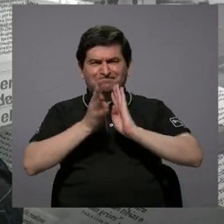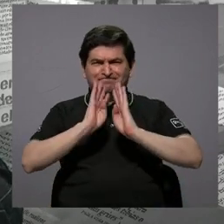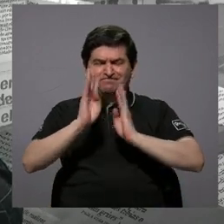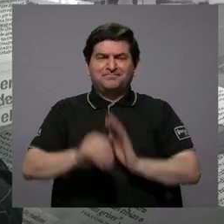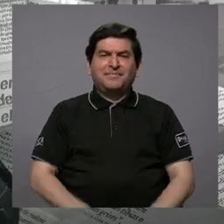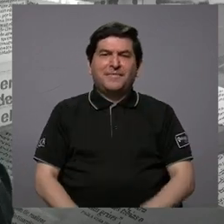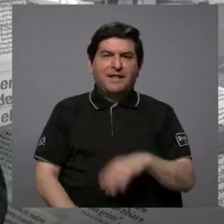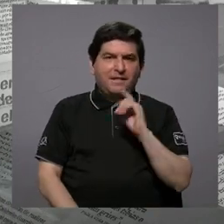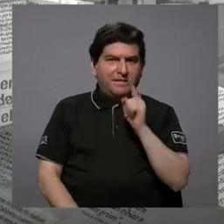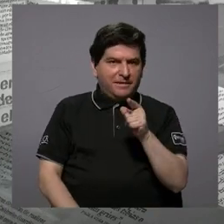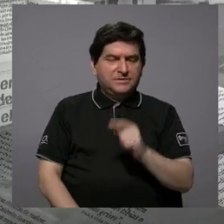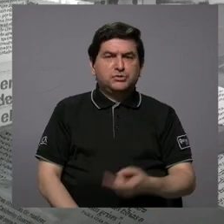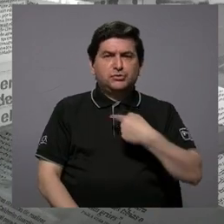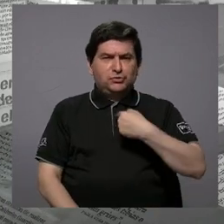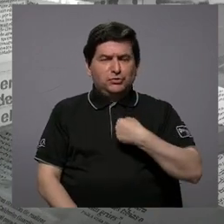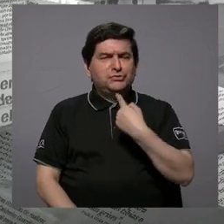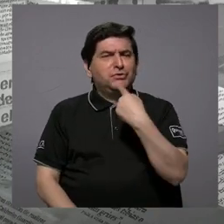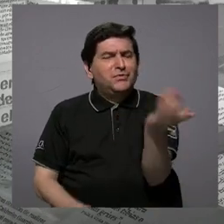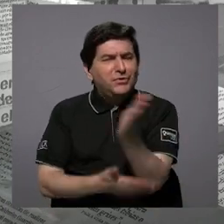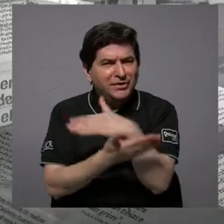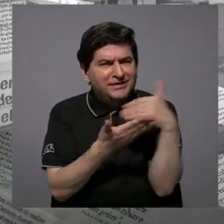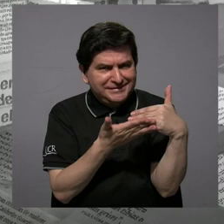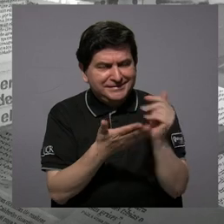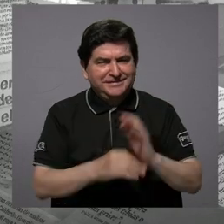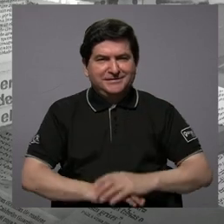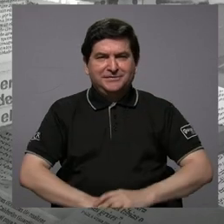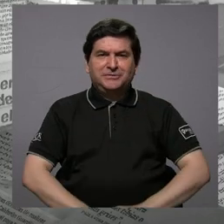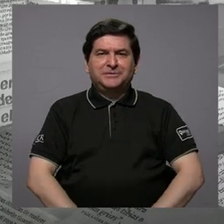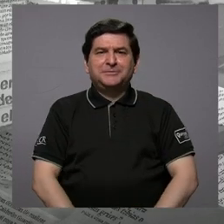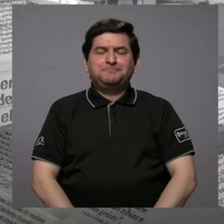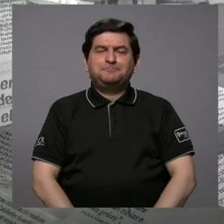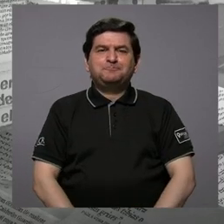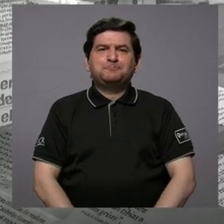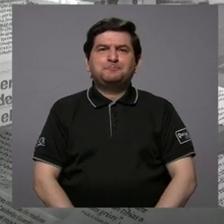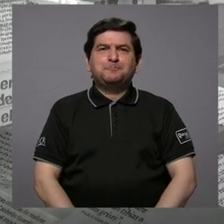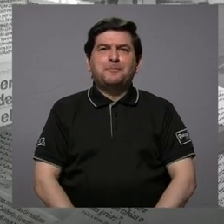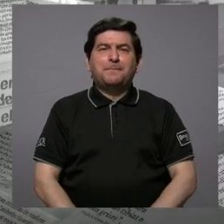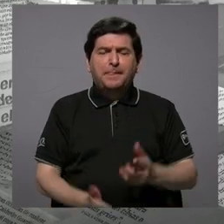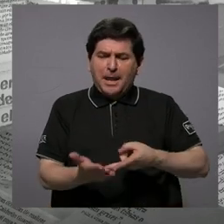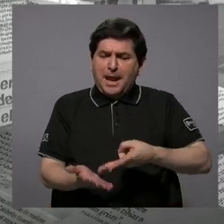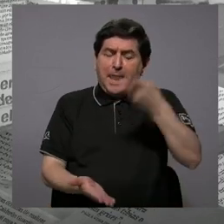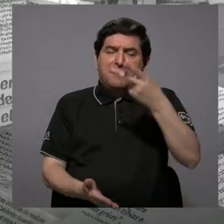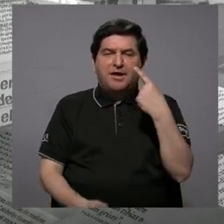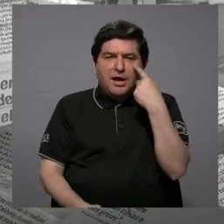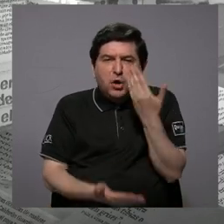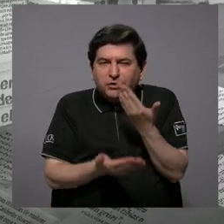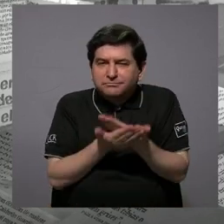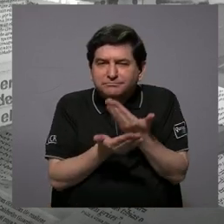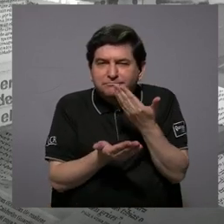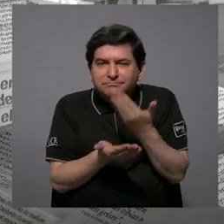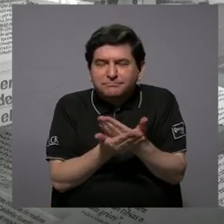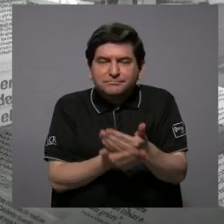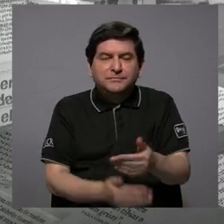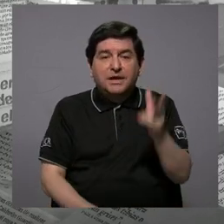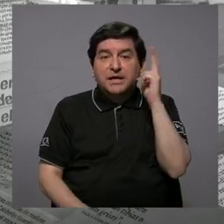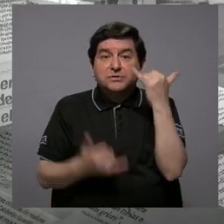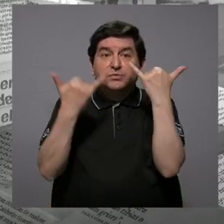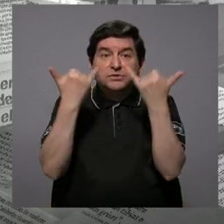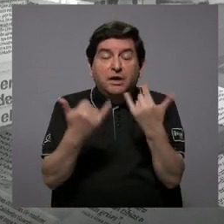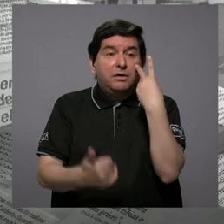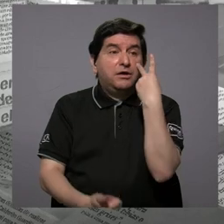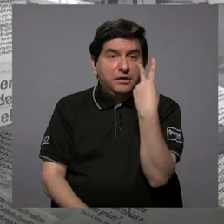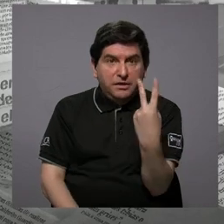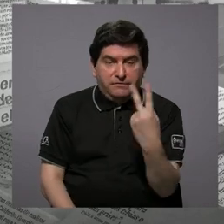sobre esto. Mire, yo voy a decir algo. El gran valor del testimonio que escucharemos y